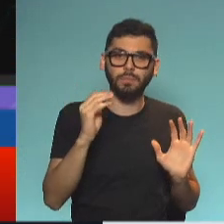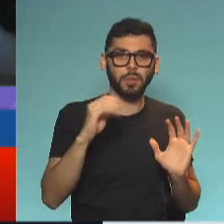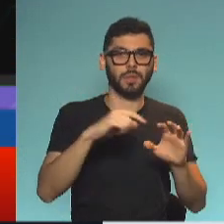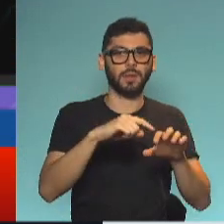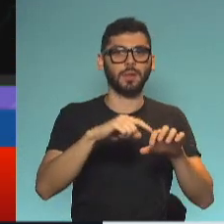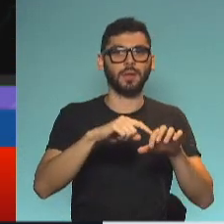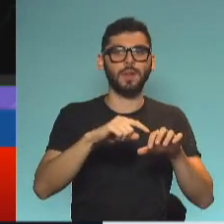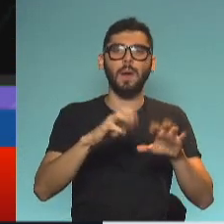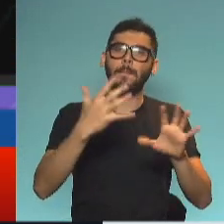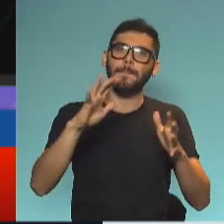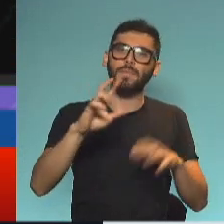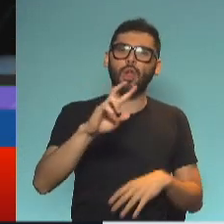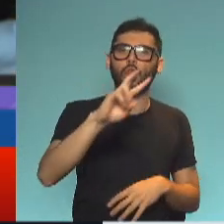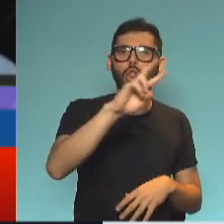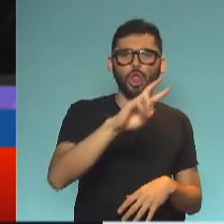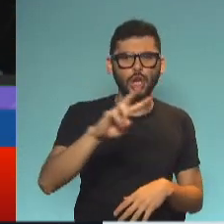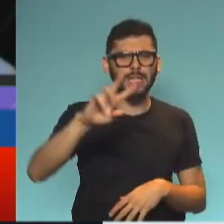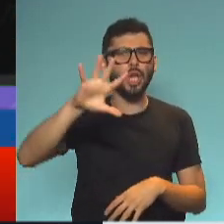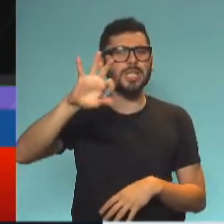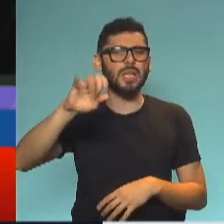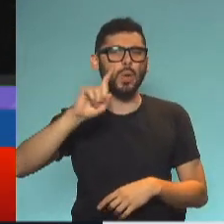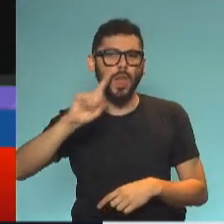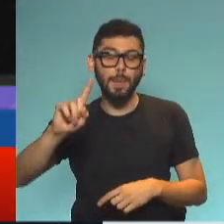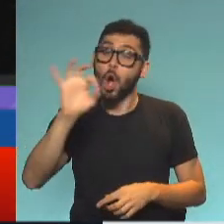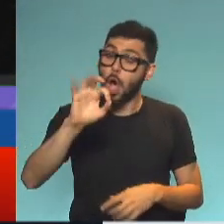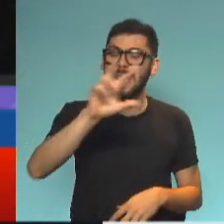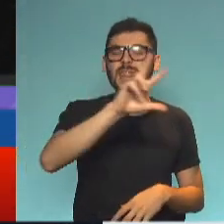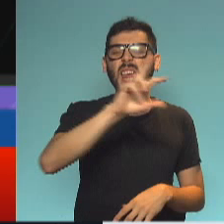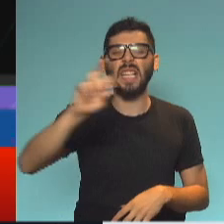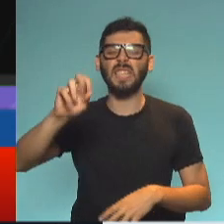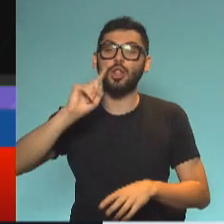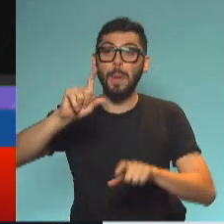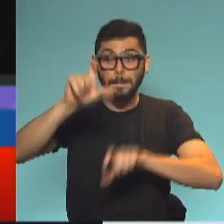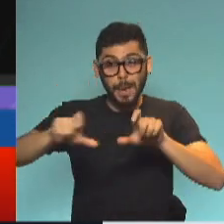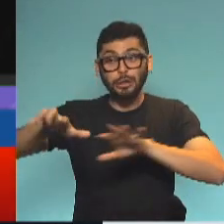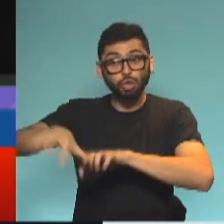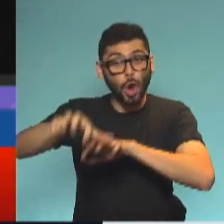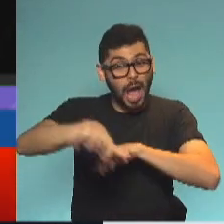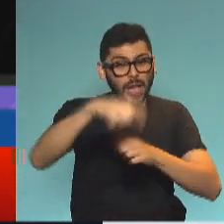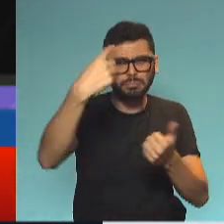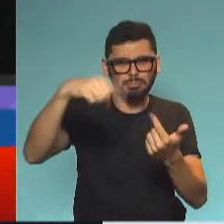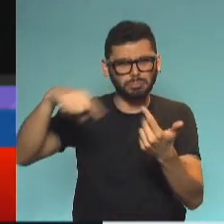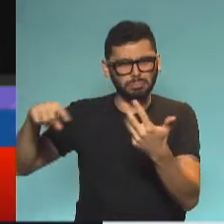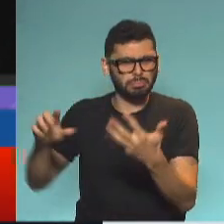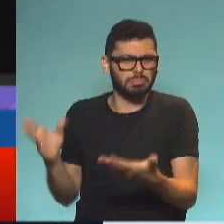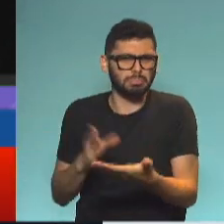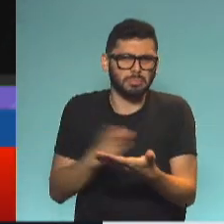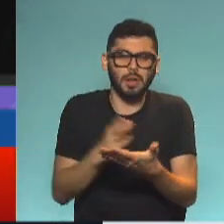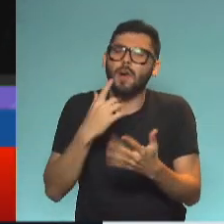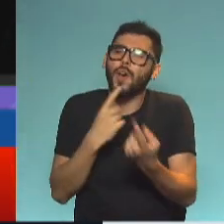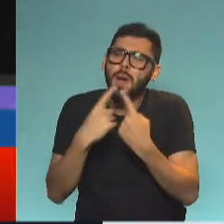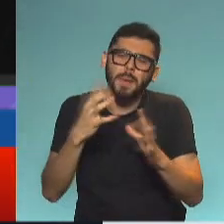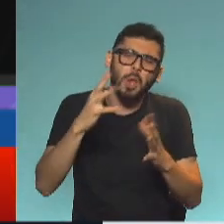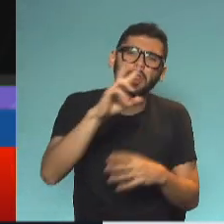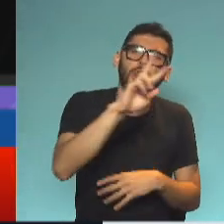de alrededor de 250.000 a 300.000 productores agropecuarios en la República Argentina, que tiene según distintos censos,